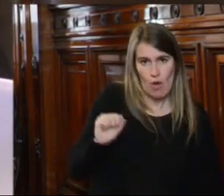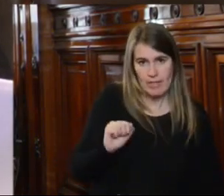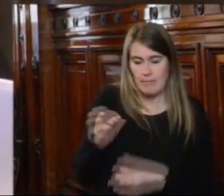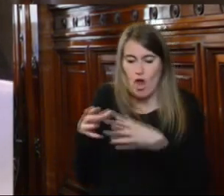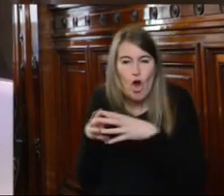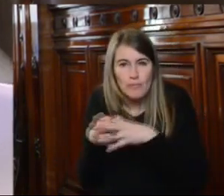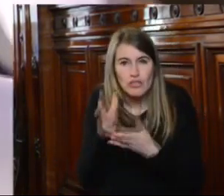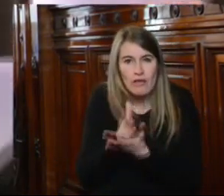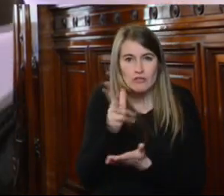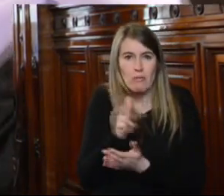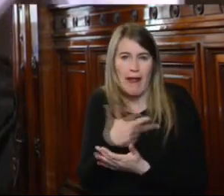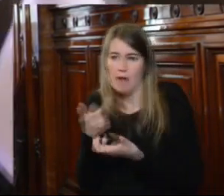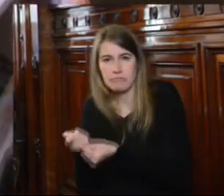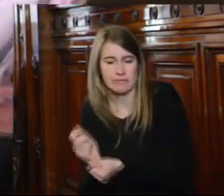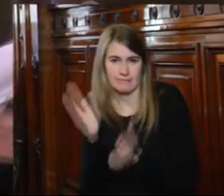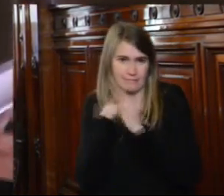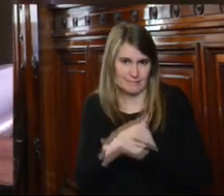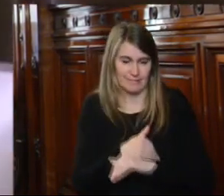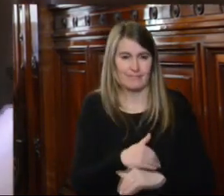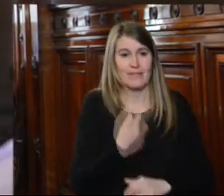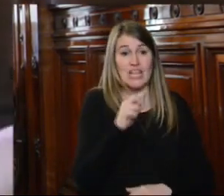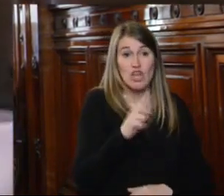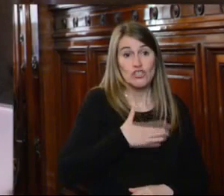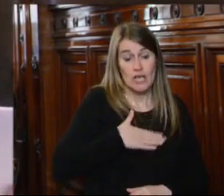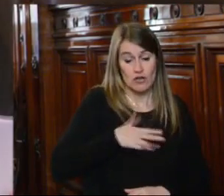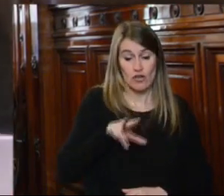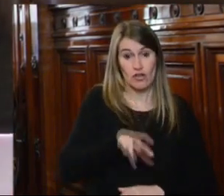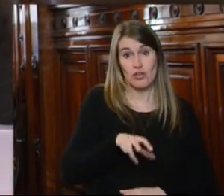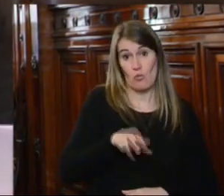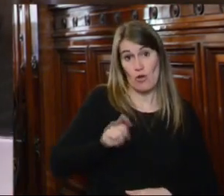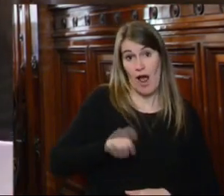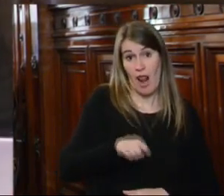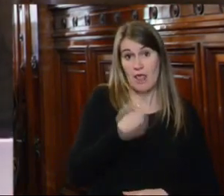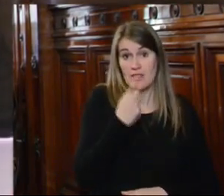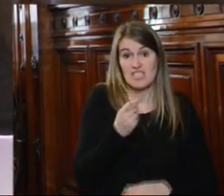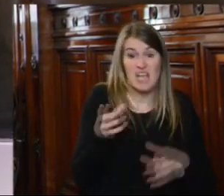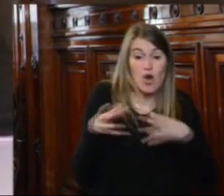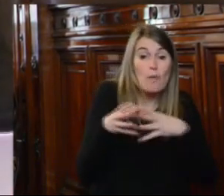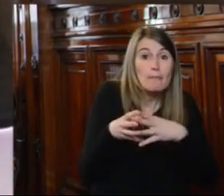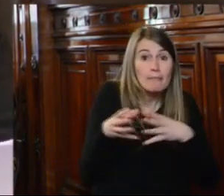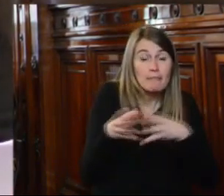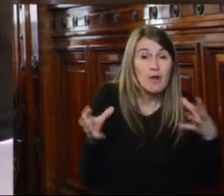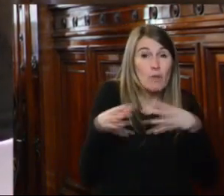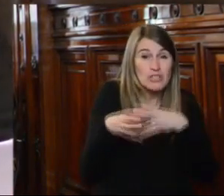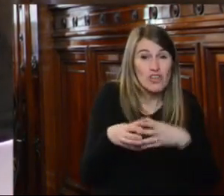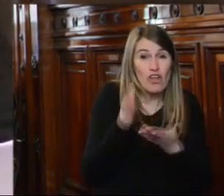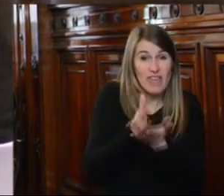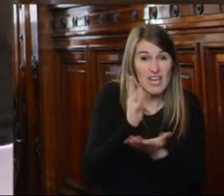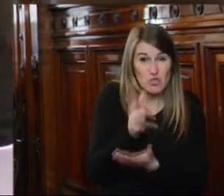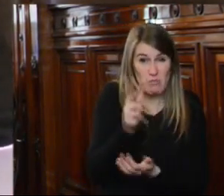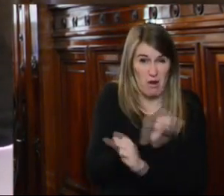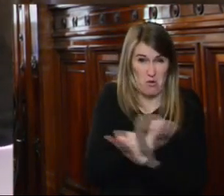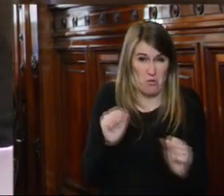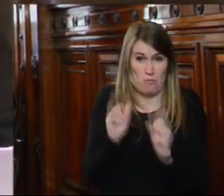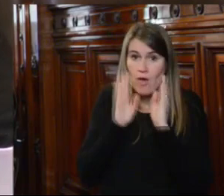esto llegó al Tribunal a concluir que la Institución Nacional de Derechos Humanos no tenía parqué competencial para atender ese tipo de